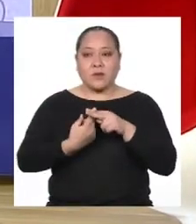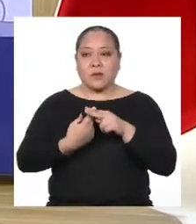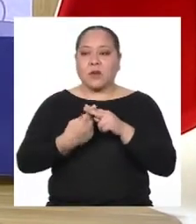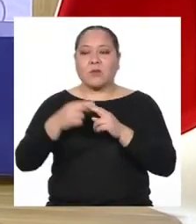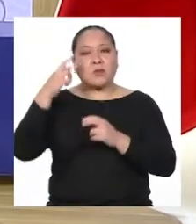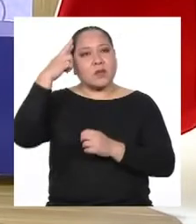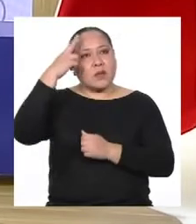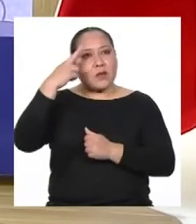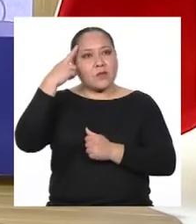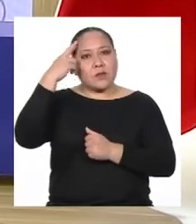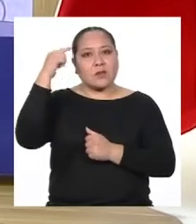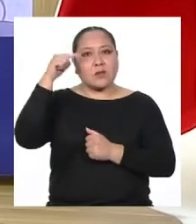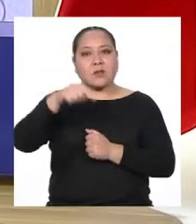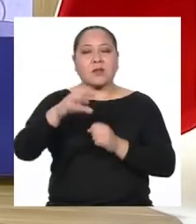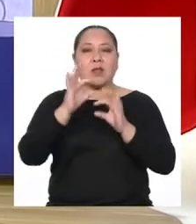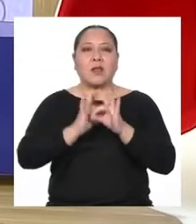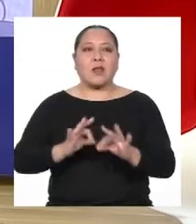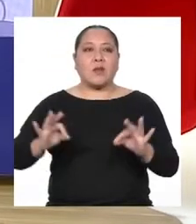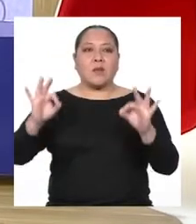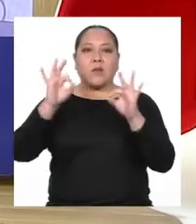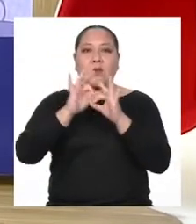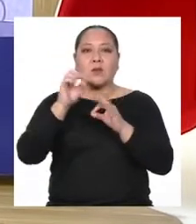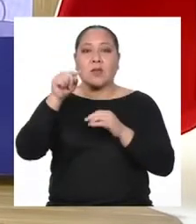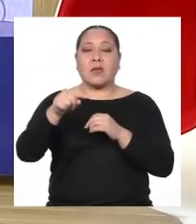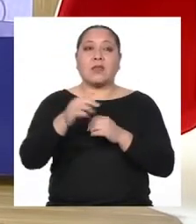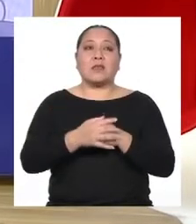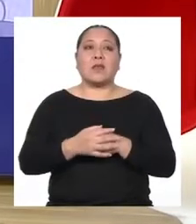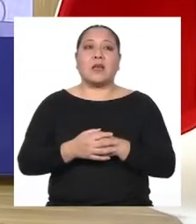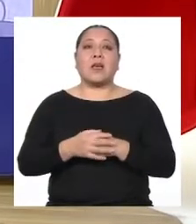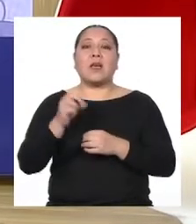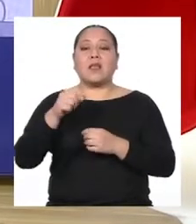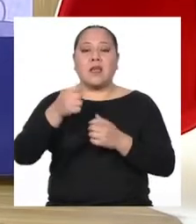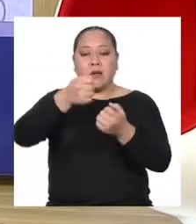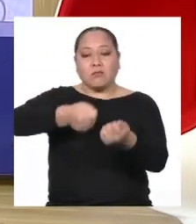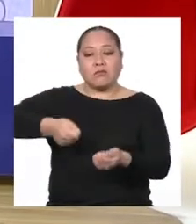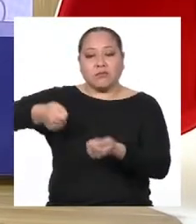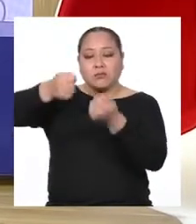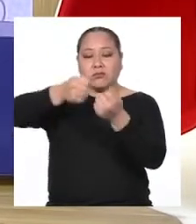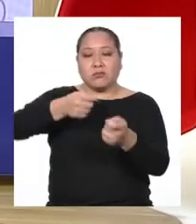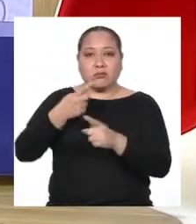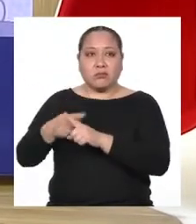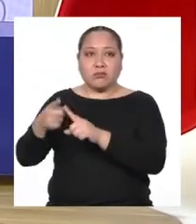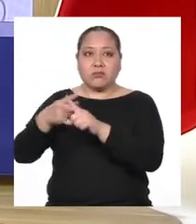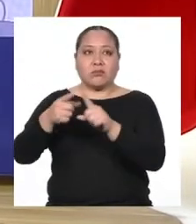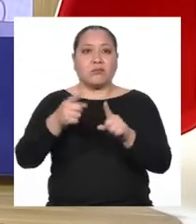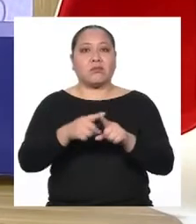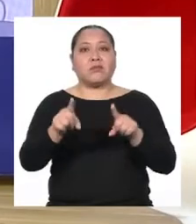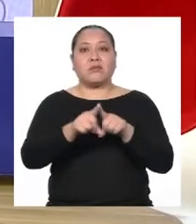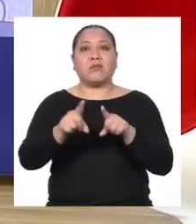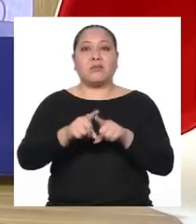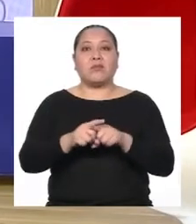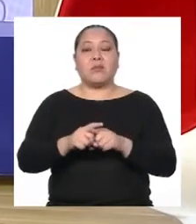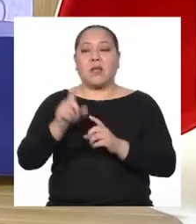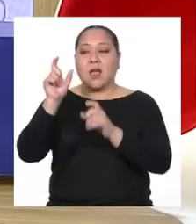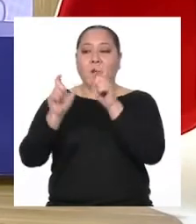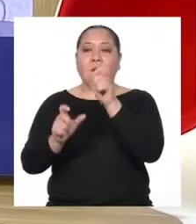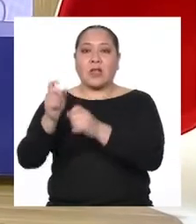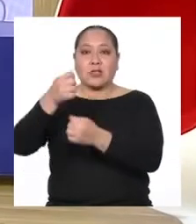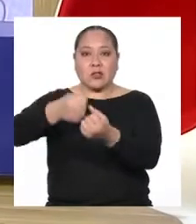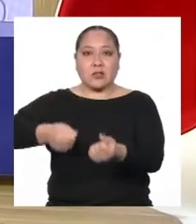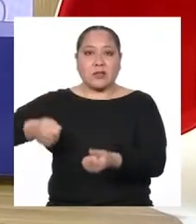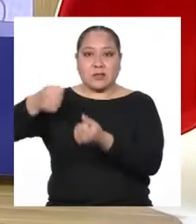reflexionar sobre la importancia de nuestra agrobiodiversidad Y de nuestros agricultores